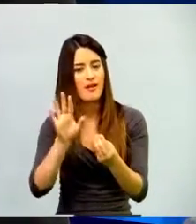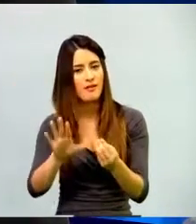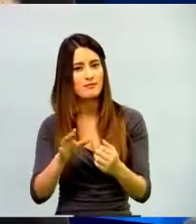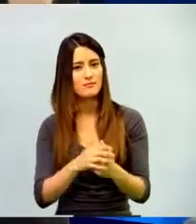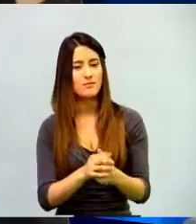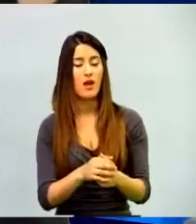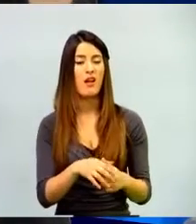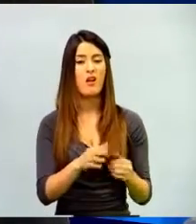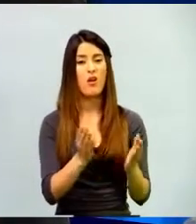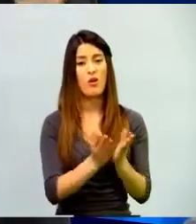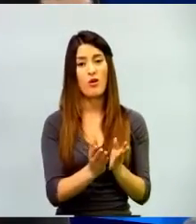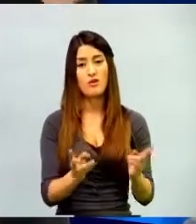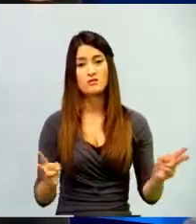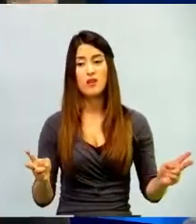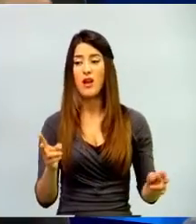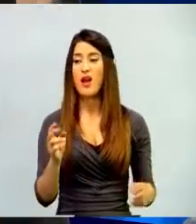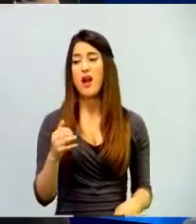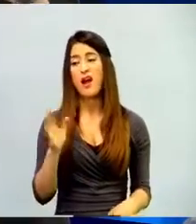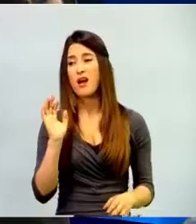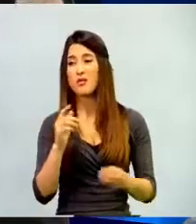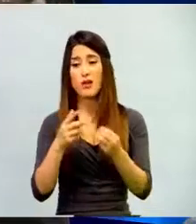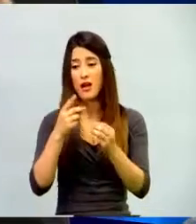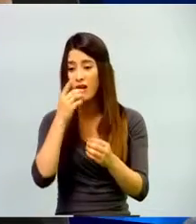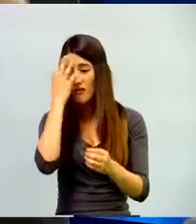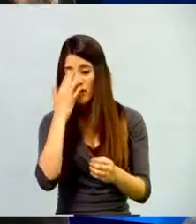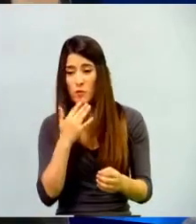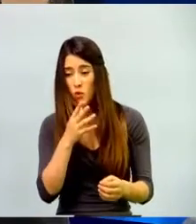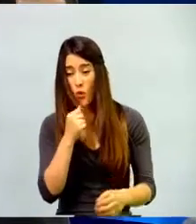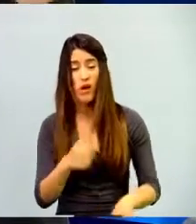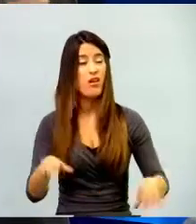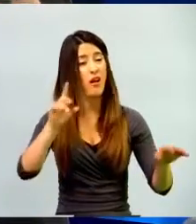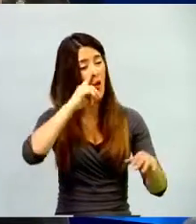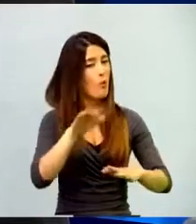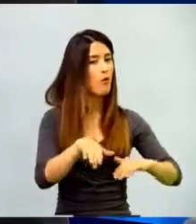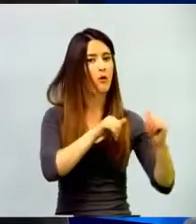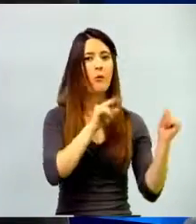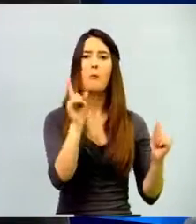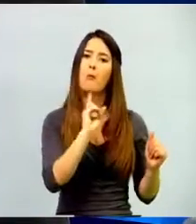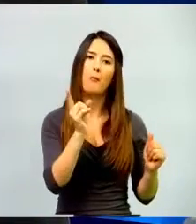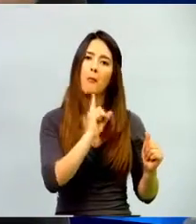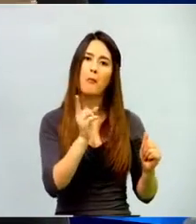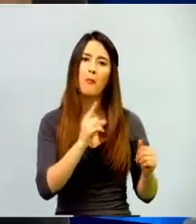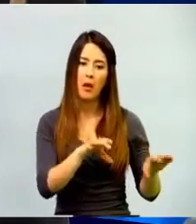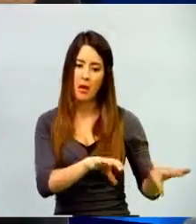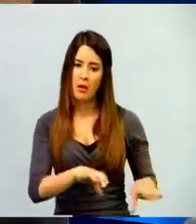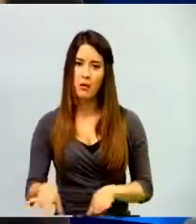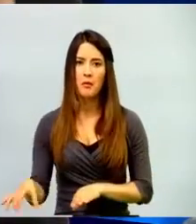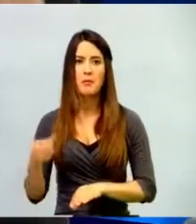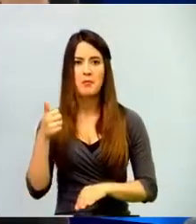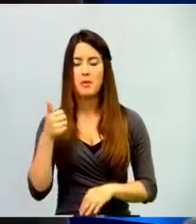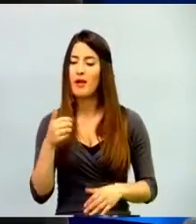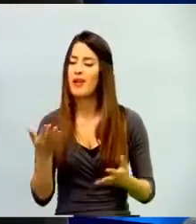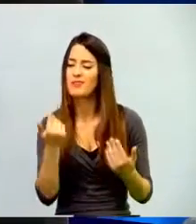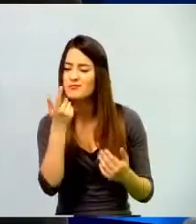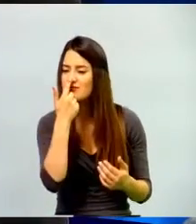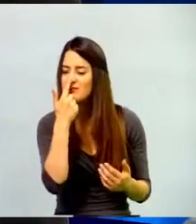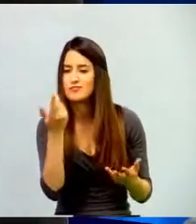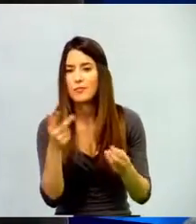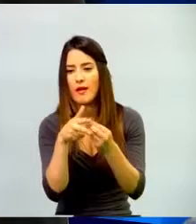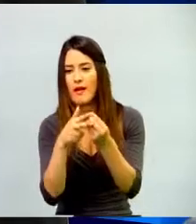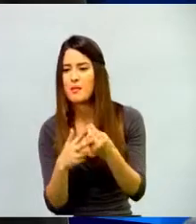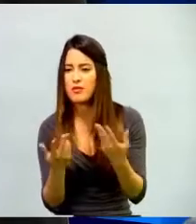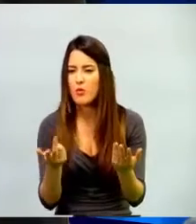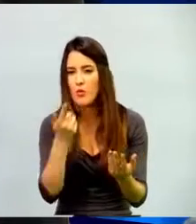están muy pendientes y piensan todo el tiempo cómo mejorar su propio proceso de aprendizaje. Y en el caso